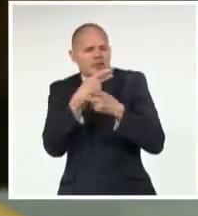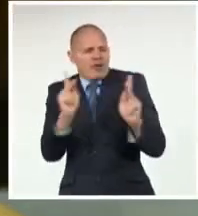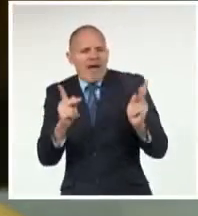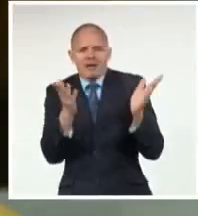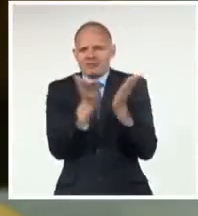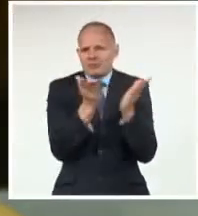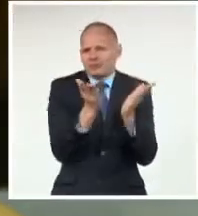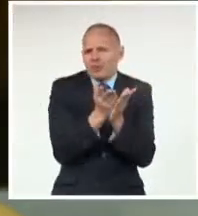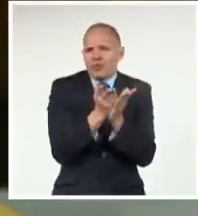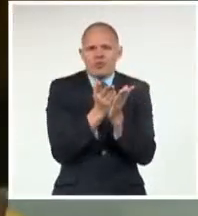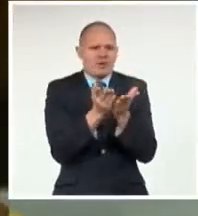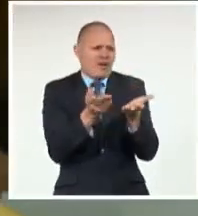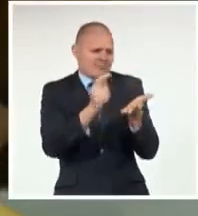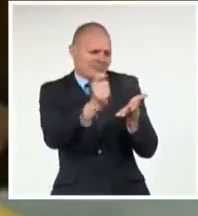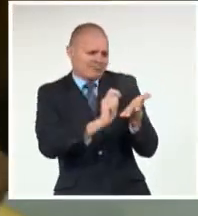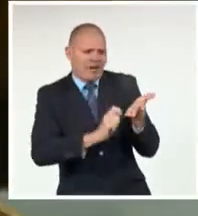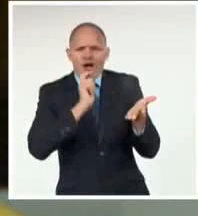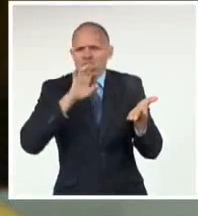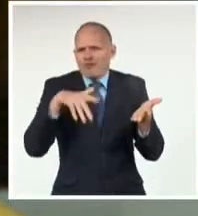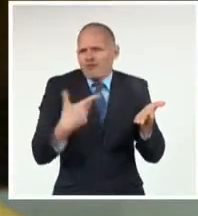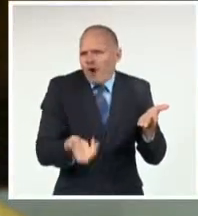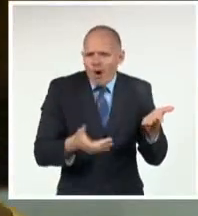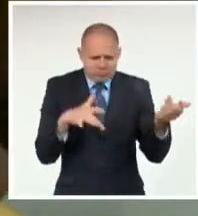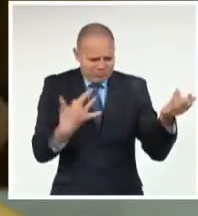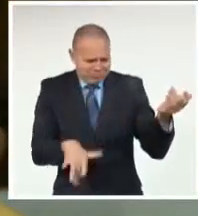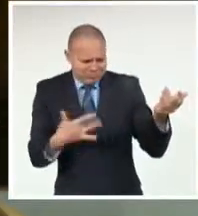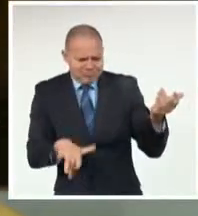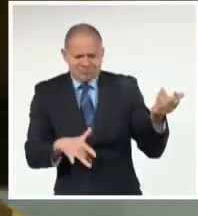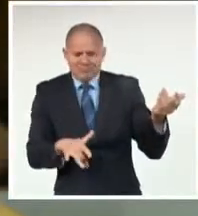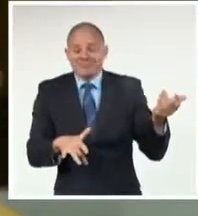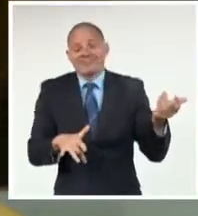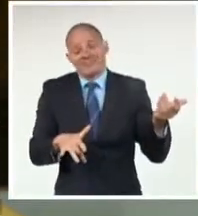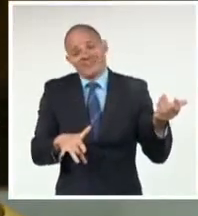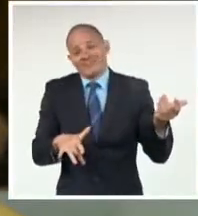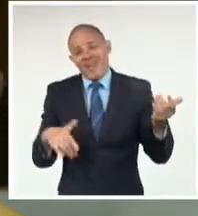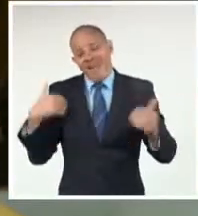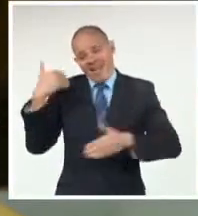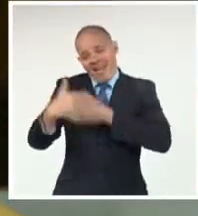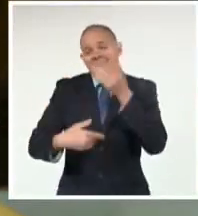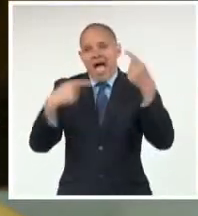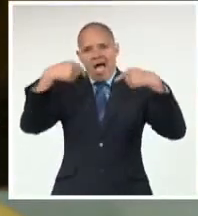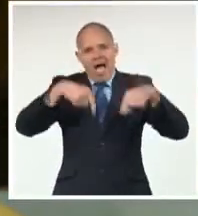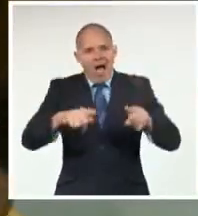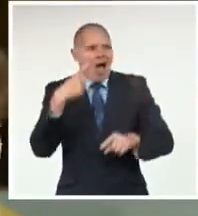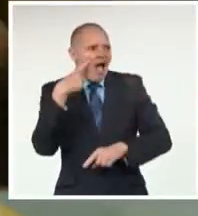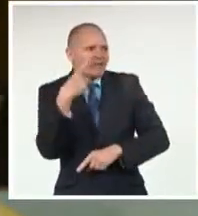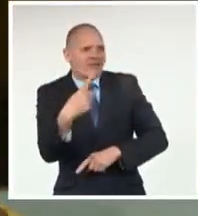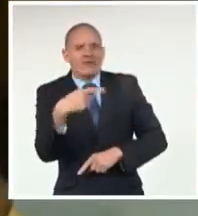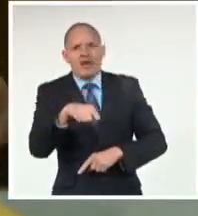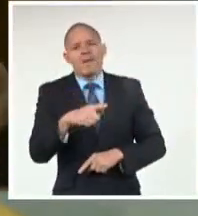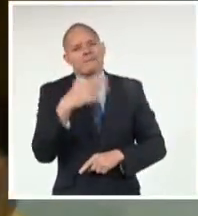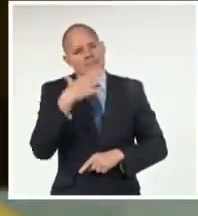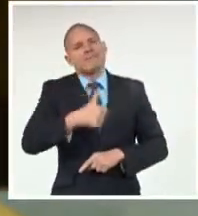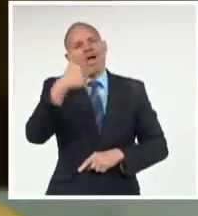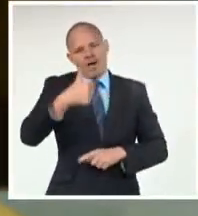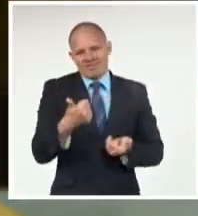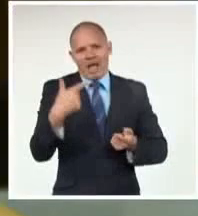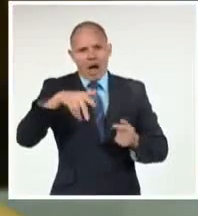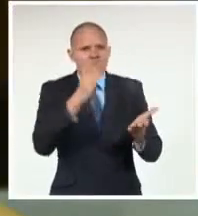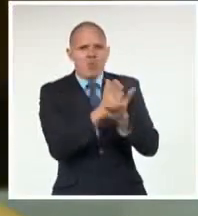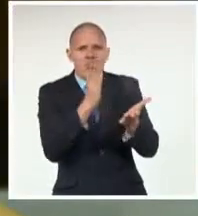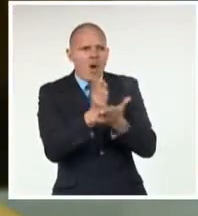Que se puede adquirir En estos momentos Donde hay Tantas escuelas de música Y tantos